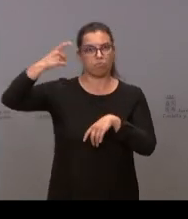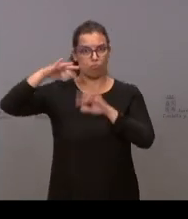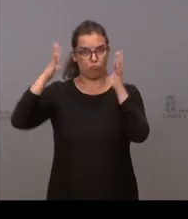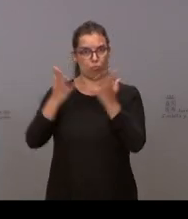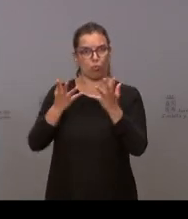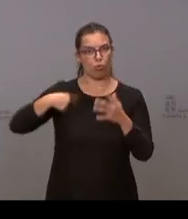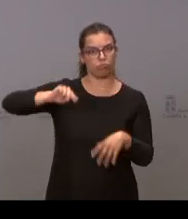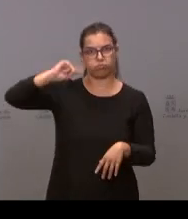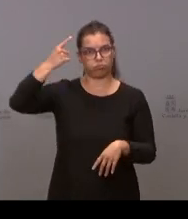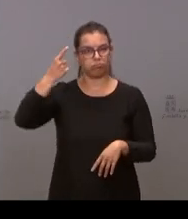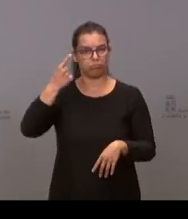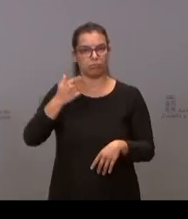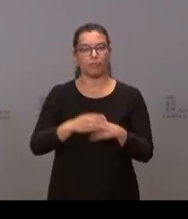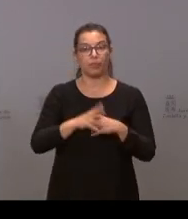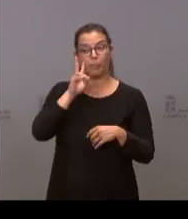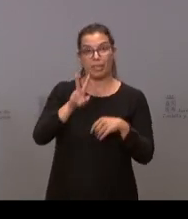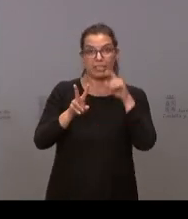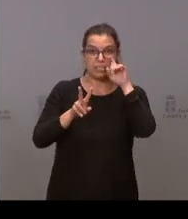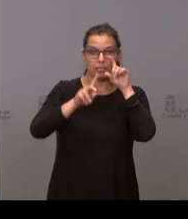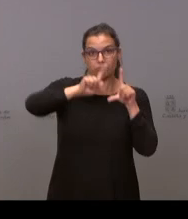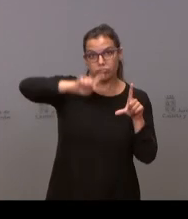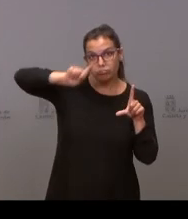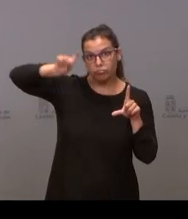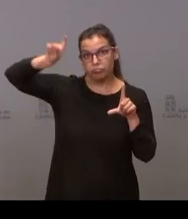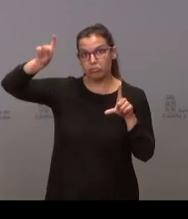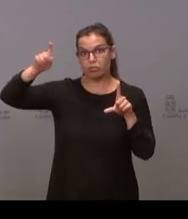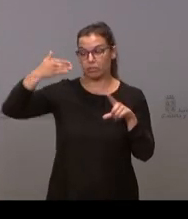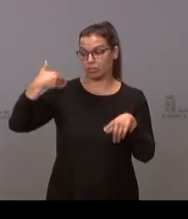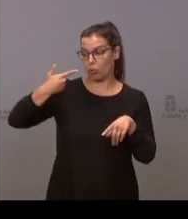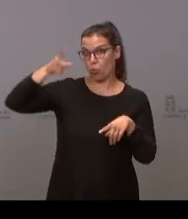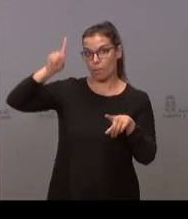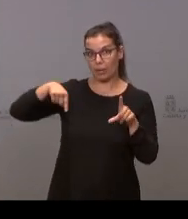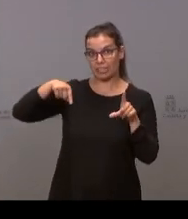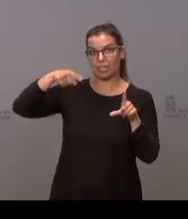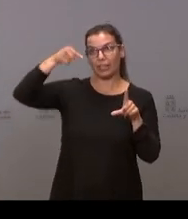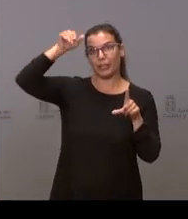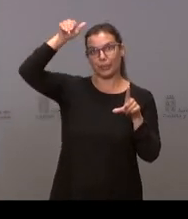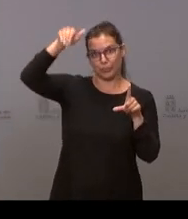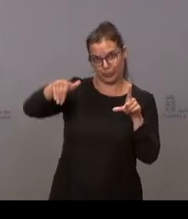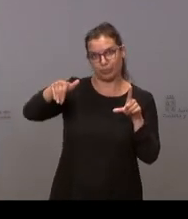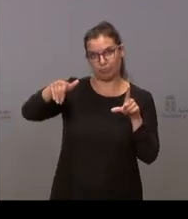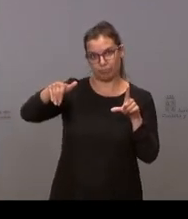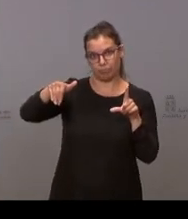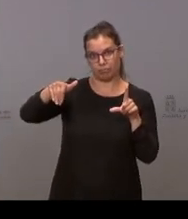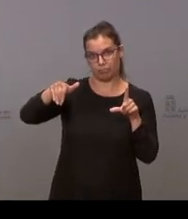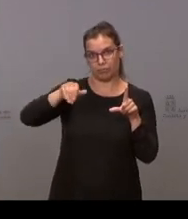en vacunación, se observa cómo durante el último mes ha caído de manera continuada